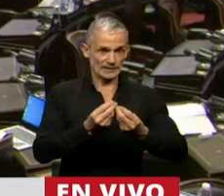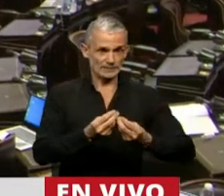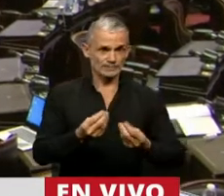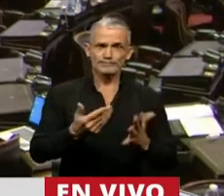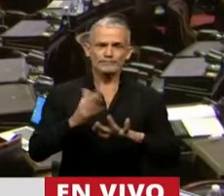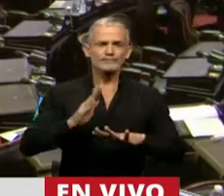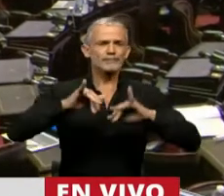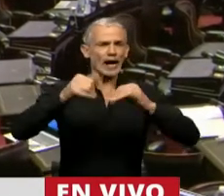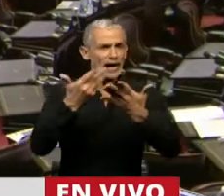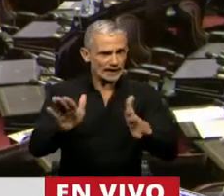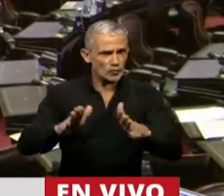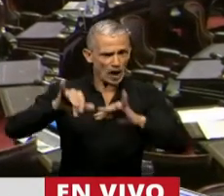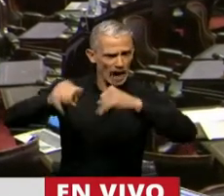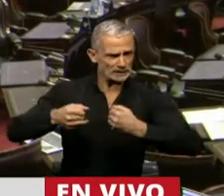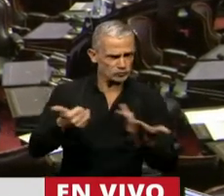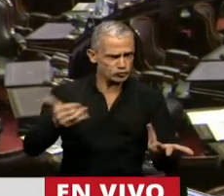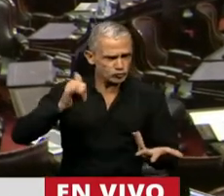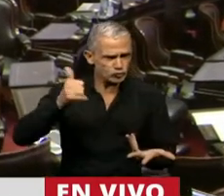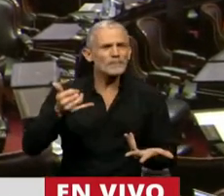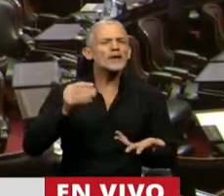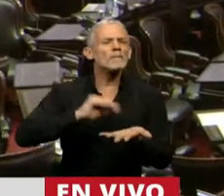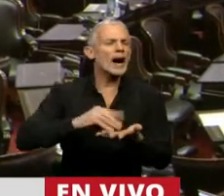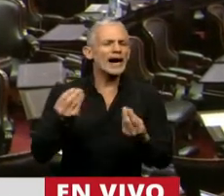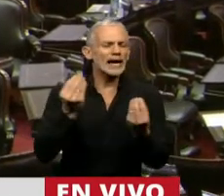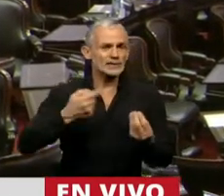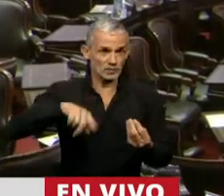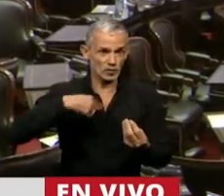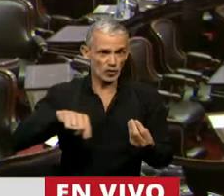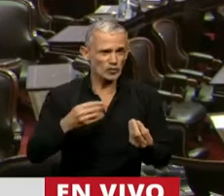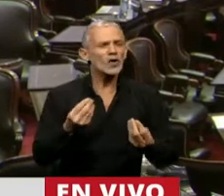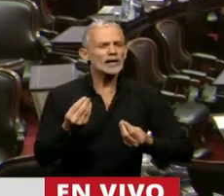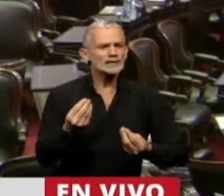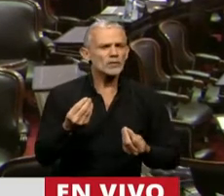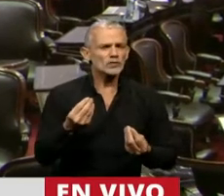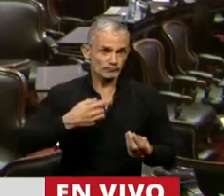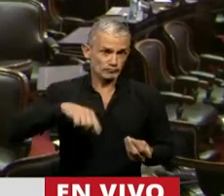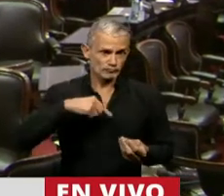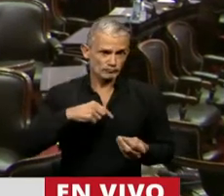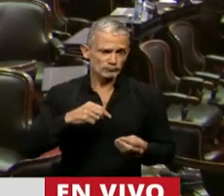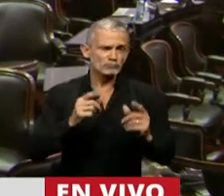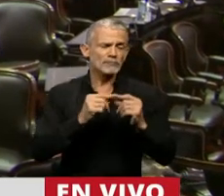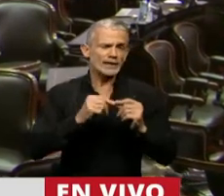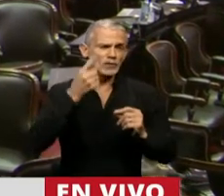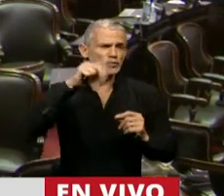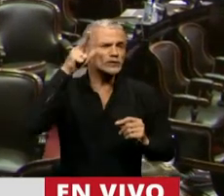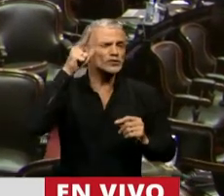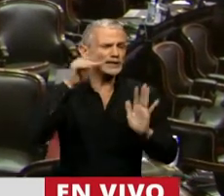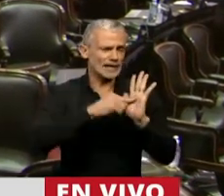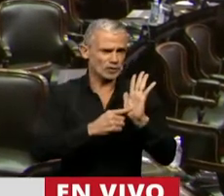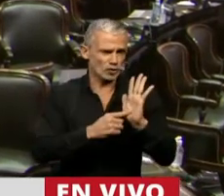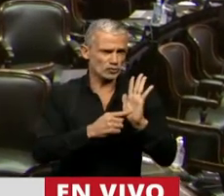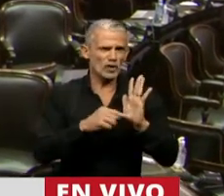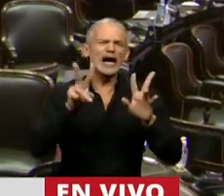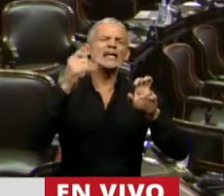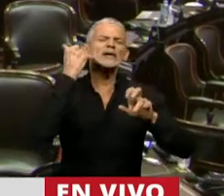más que aceptar la renuncia eventual, lo que debemos hacer, como se lo ha hecho en los términos del artículo 188 del